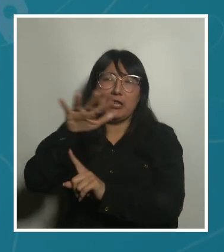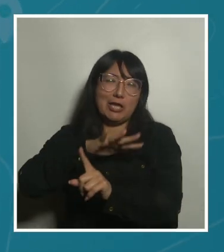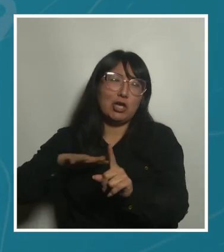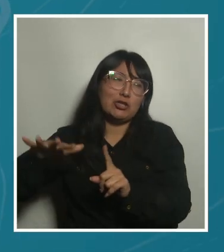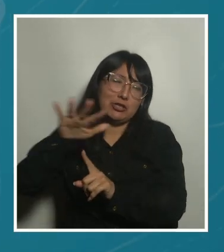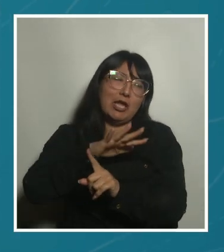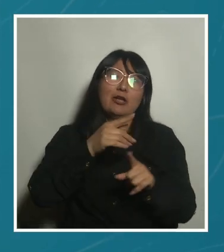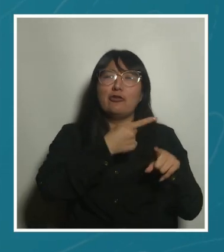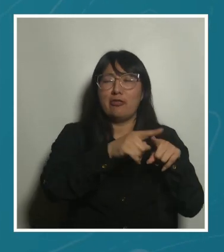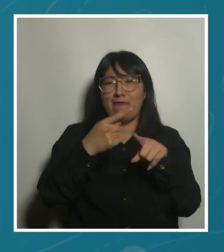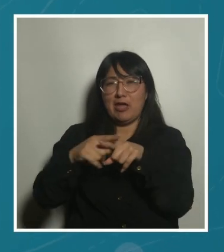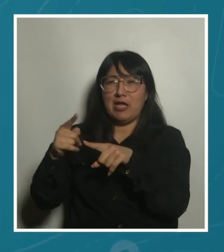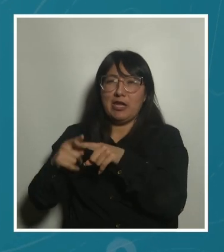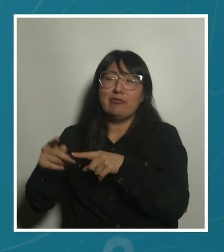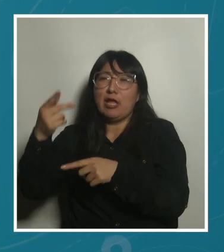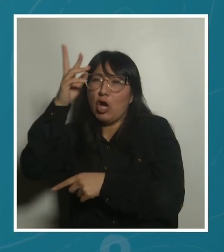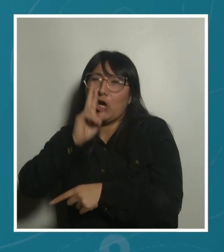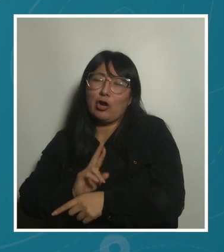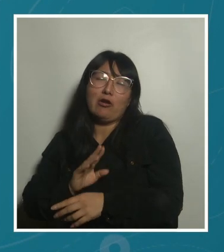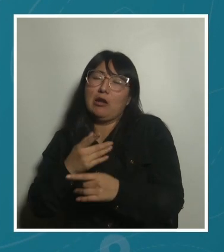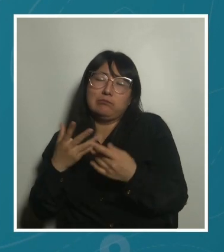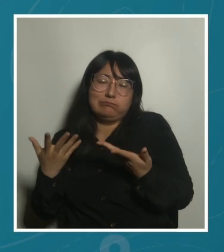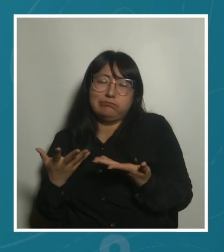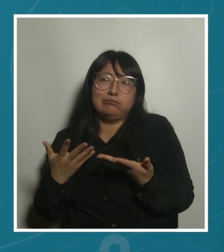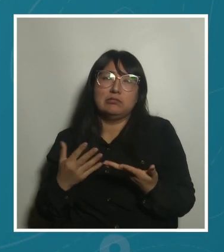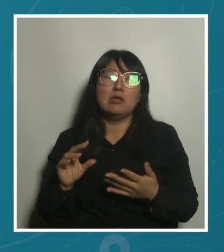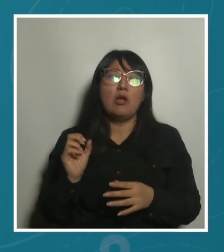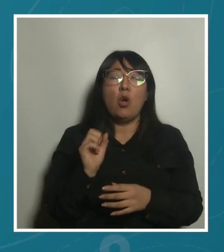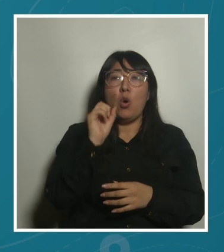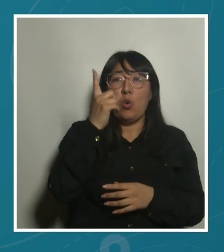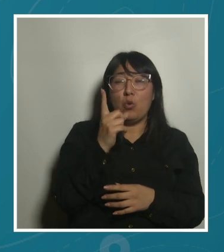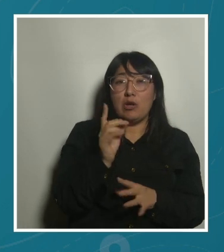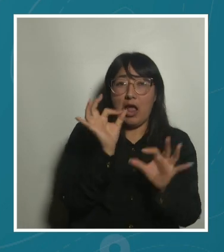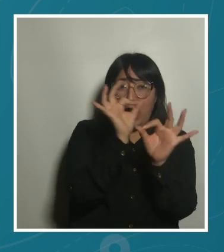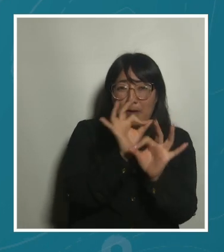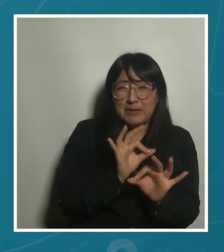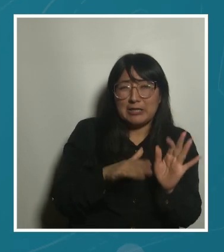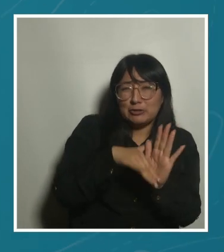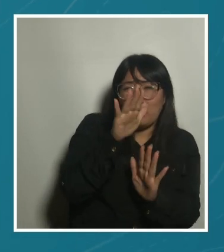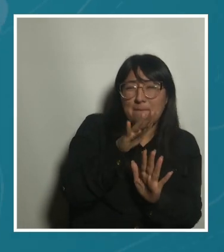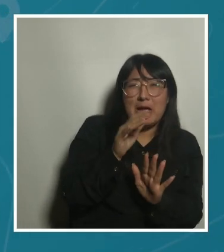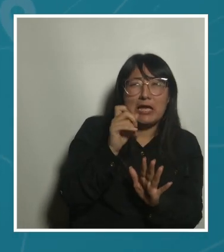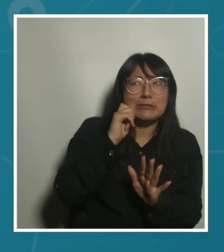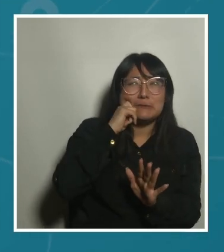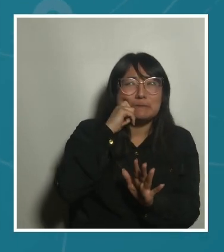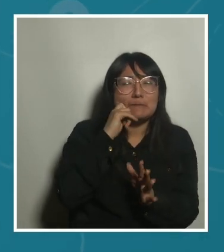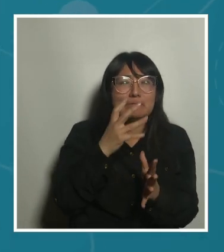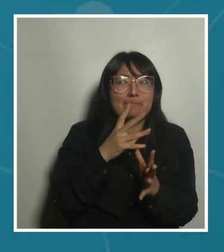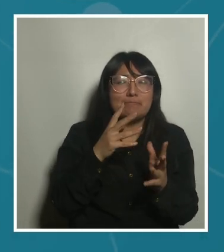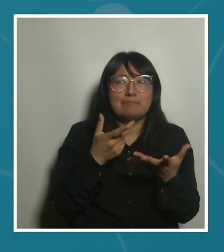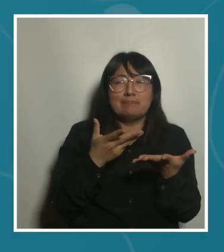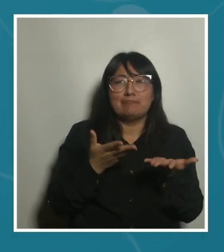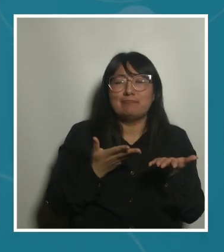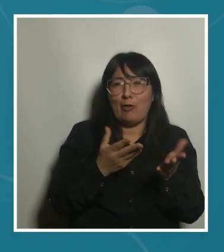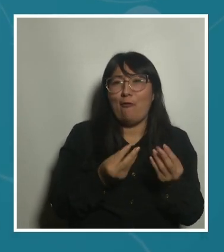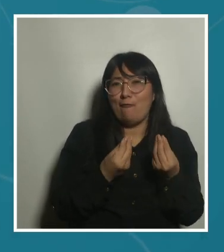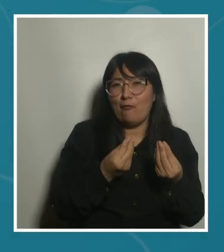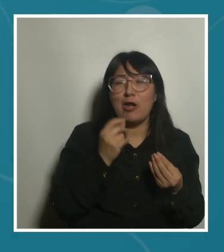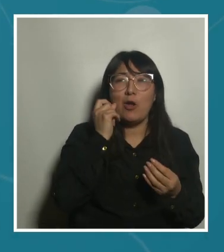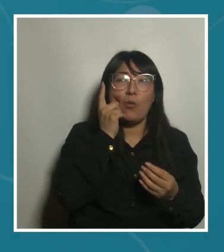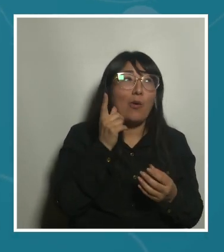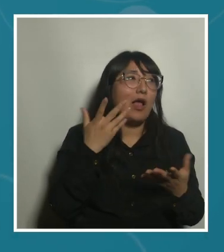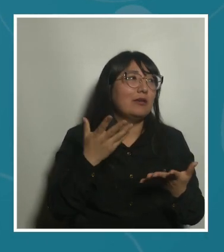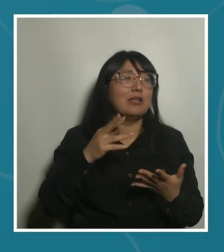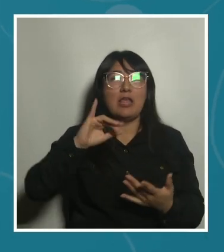y desde diferentes disciplinas, ¿verdad? Una de las definiciones más ampliamente extendidas es la de Joan Tronto,